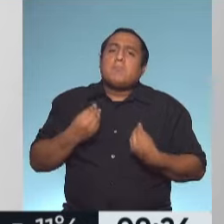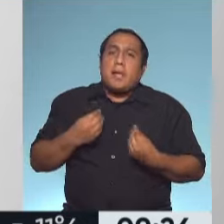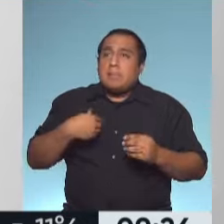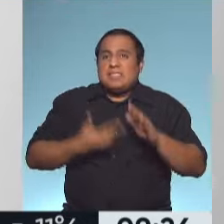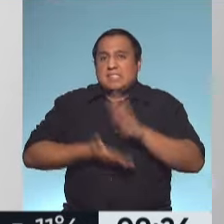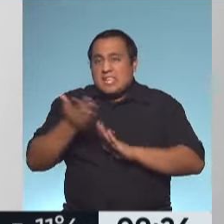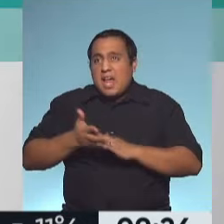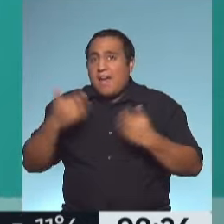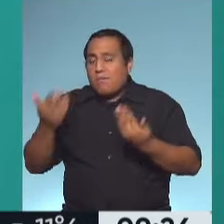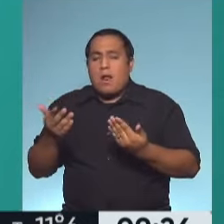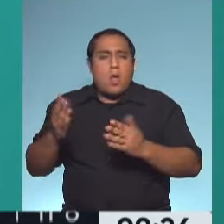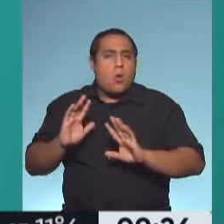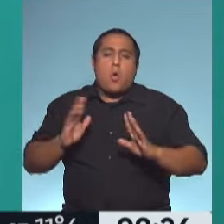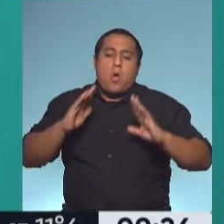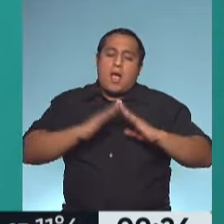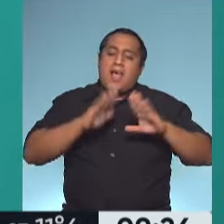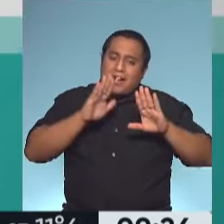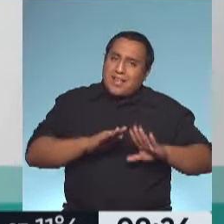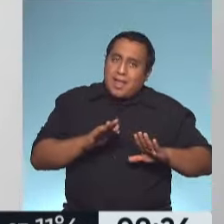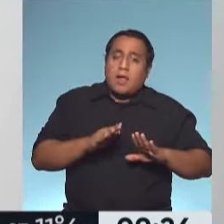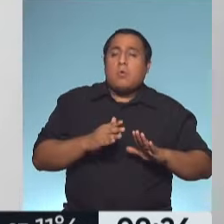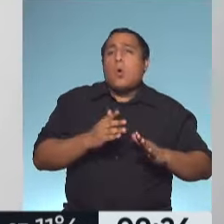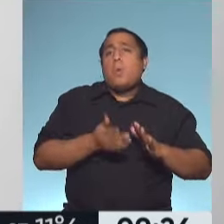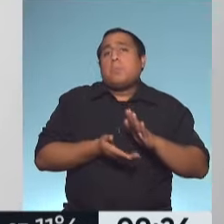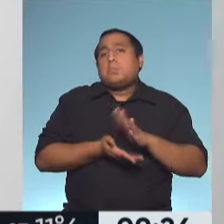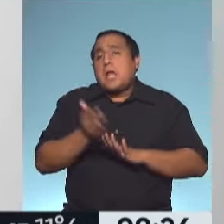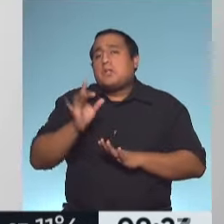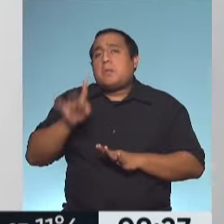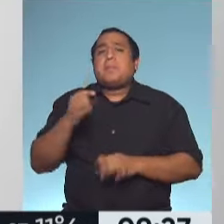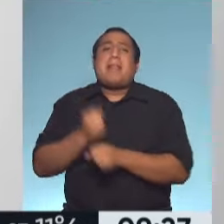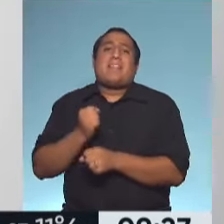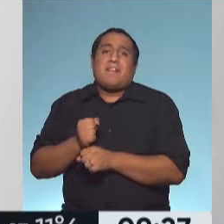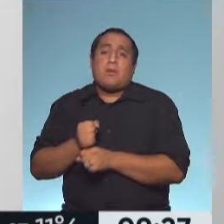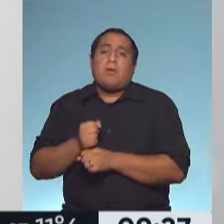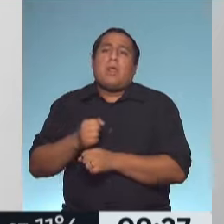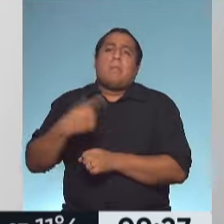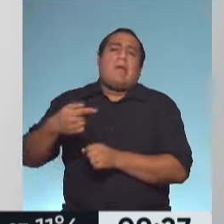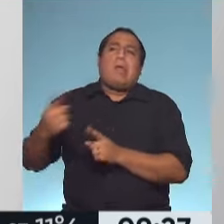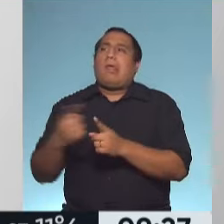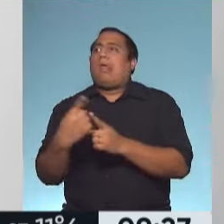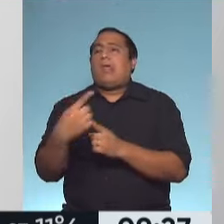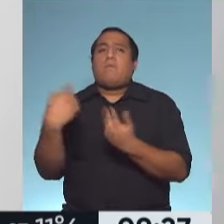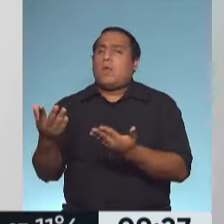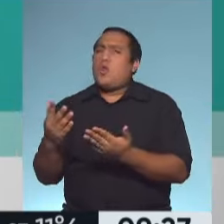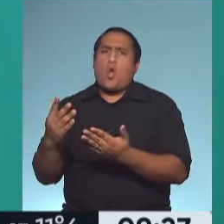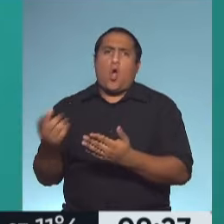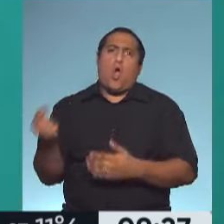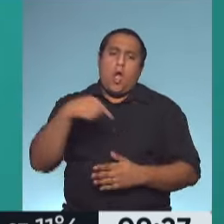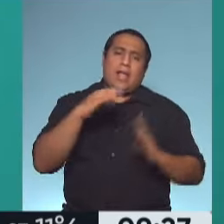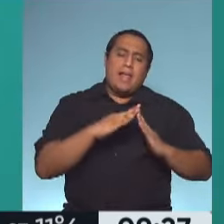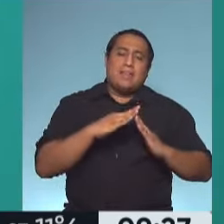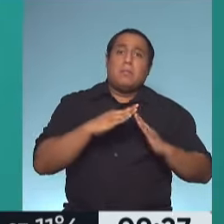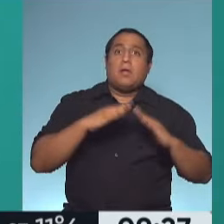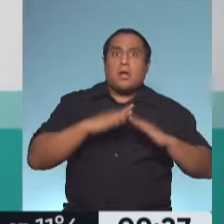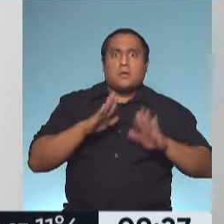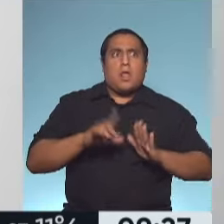menos posible, de tratar de estar en casa, de salir para trabajar y de evitar después circular, pero bueno, estamos mucho tiempo en casa, cuando estamos mucho tiempo